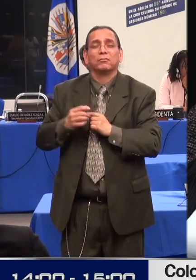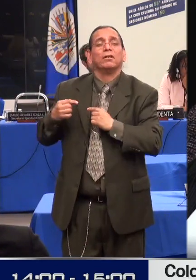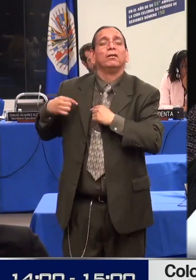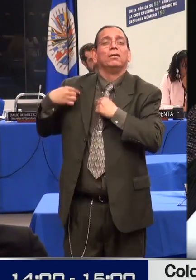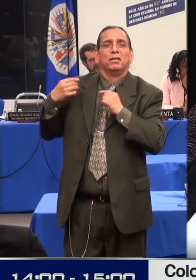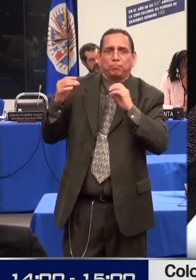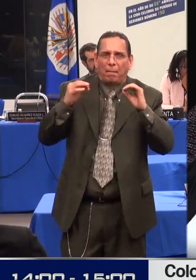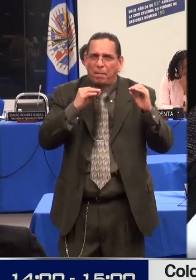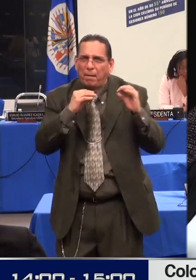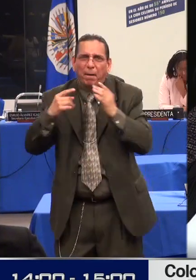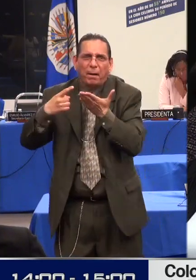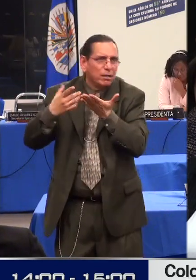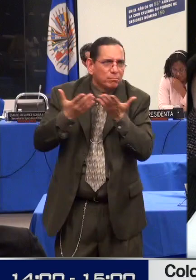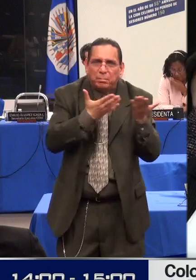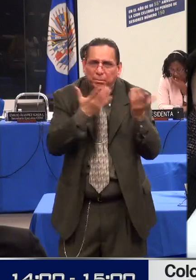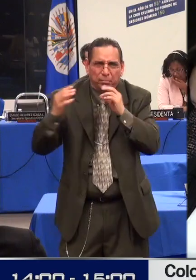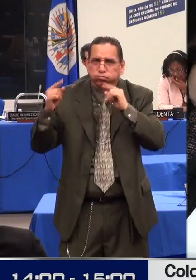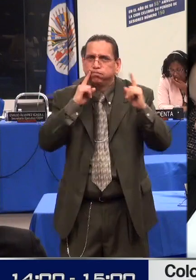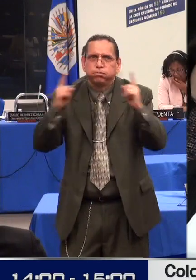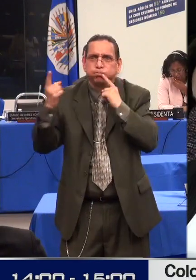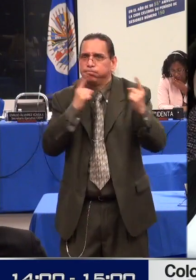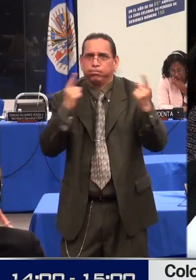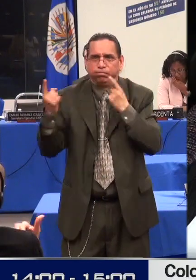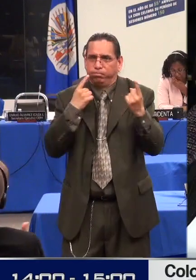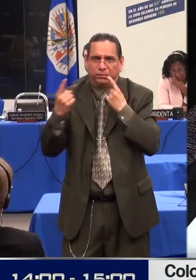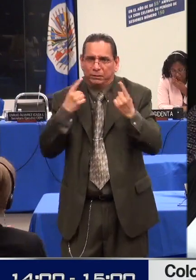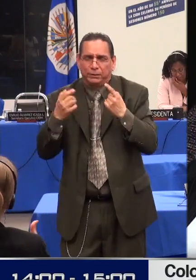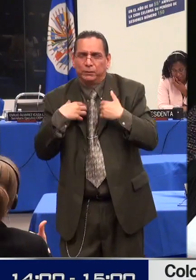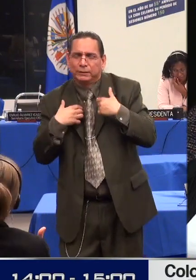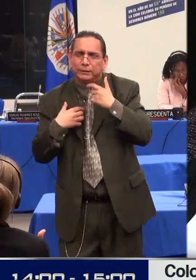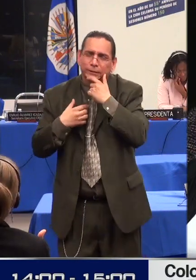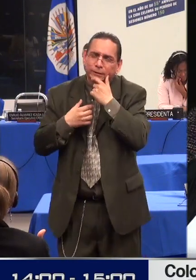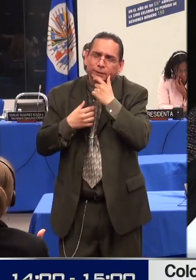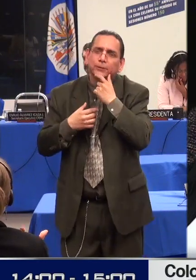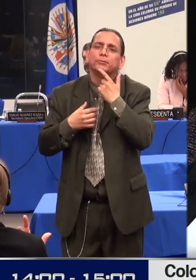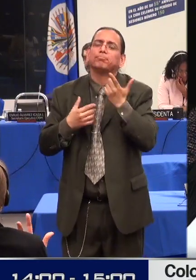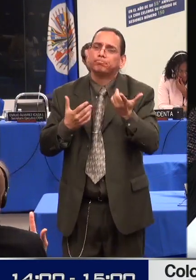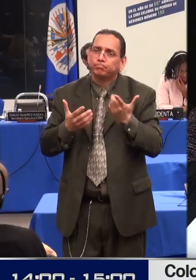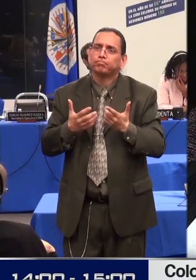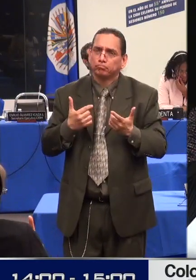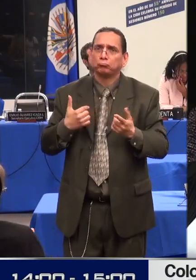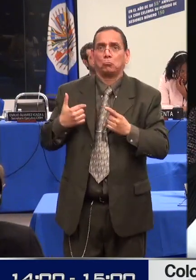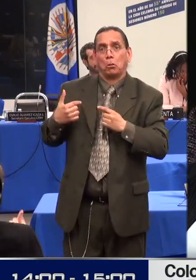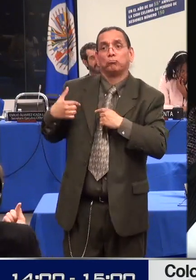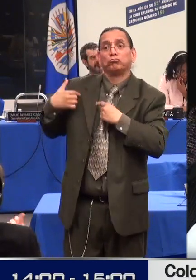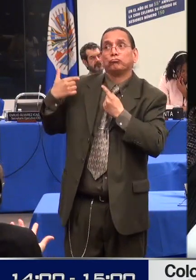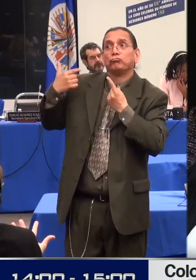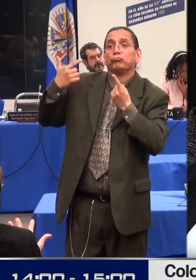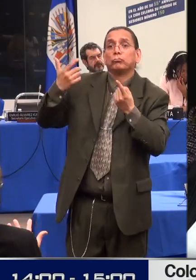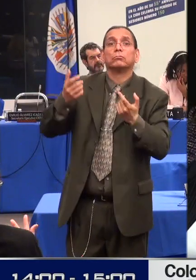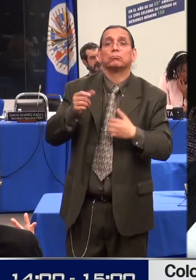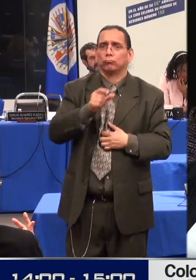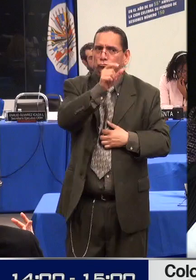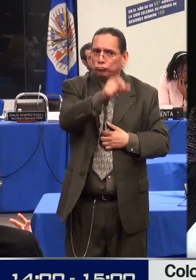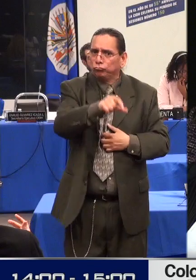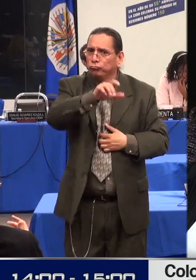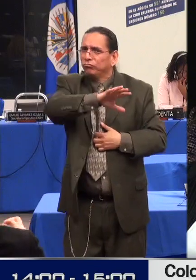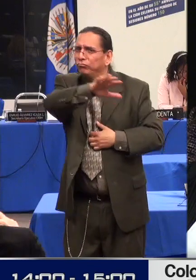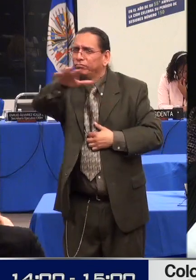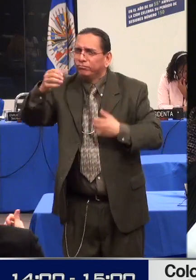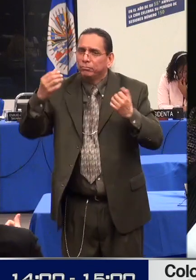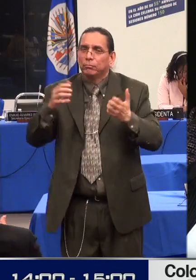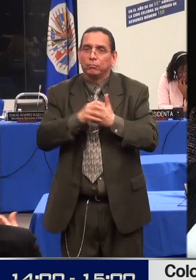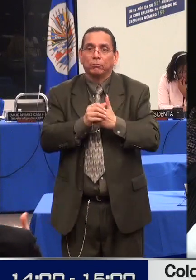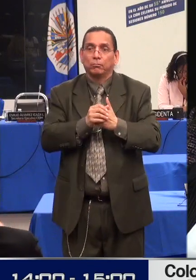bien existen múltiples retos derivados de estas disposiciones, también se advierten progresos en cuanto a operatividad, generación de conocimiento,